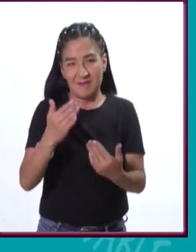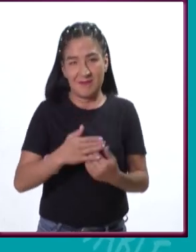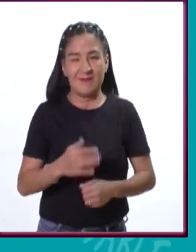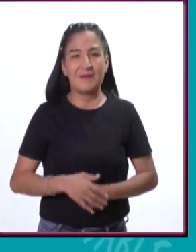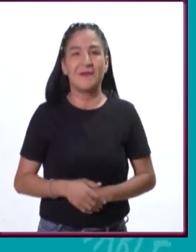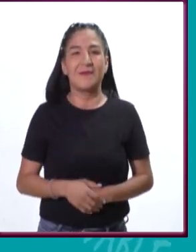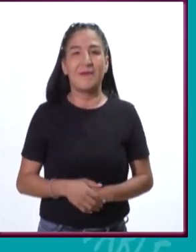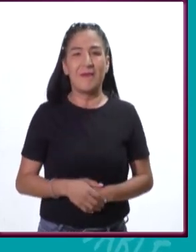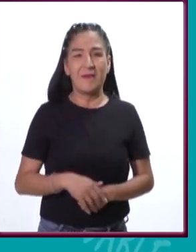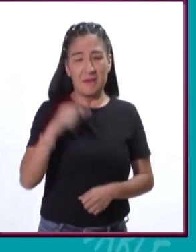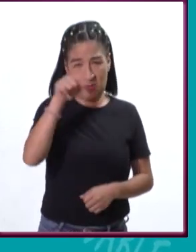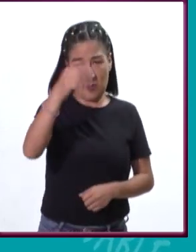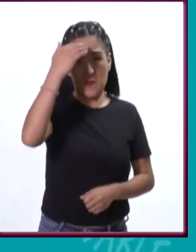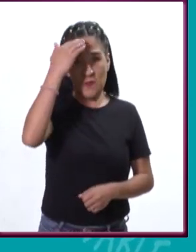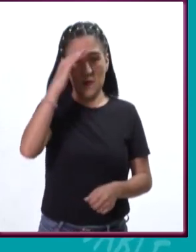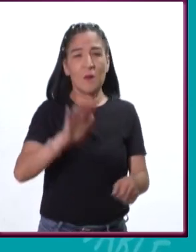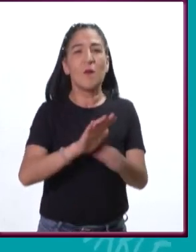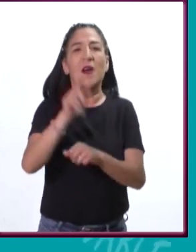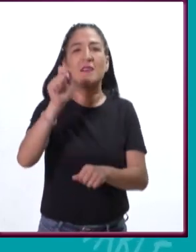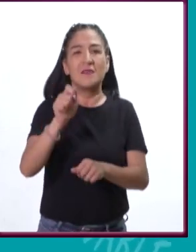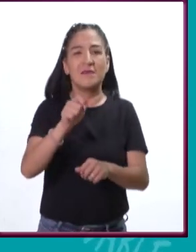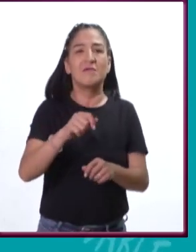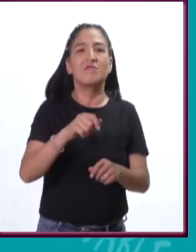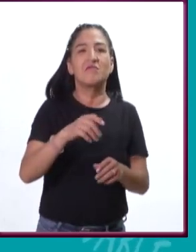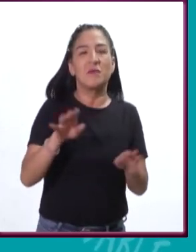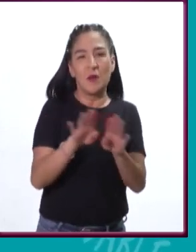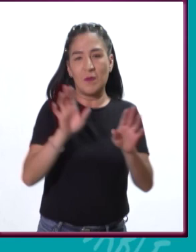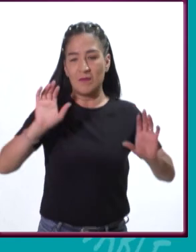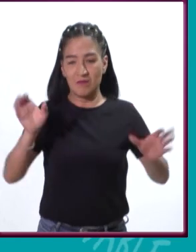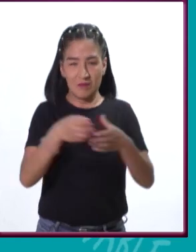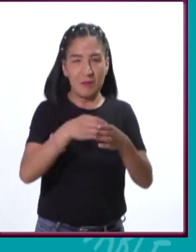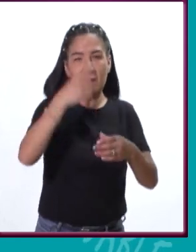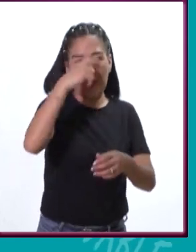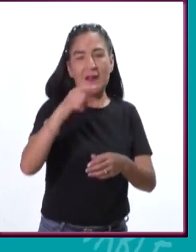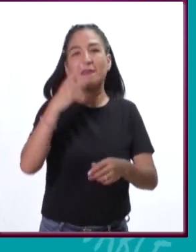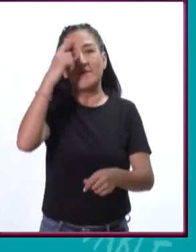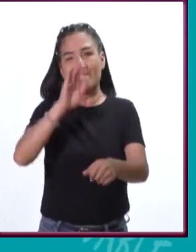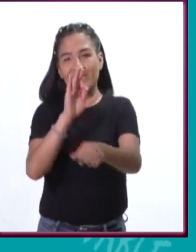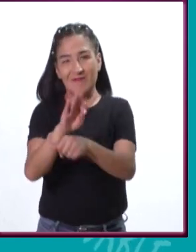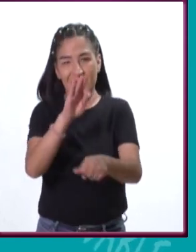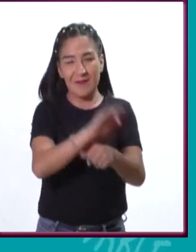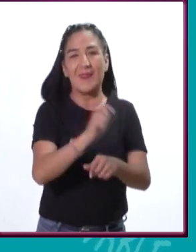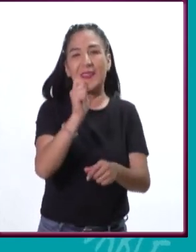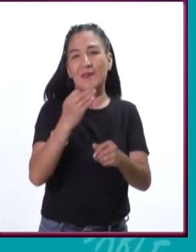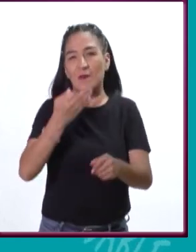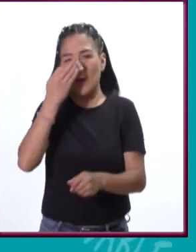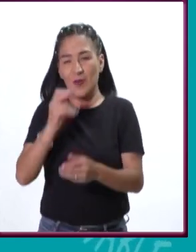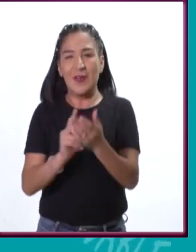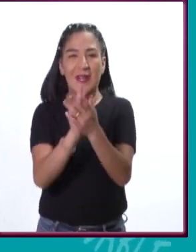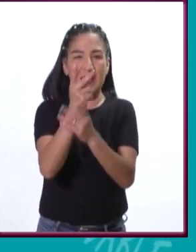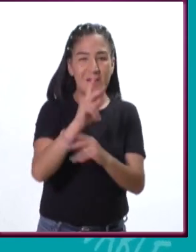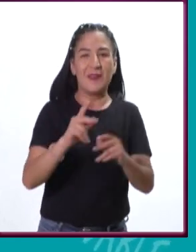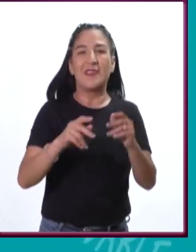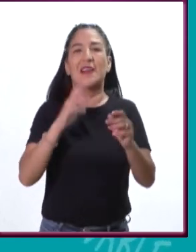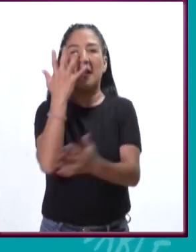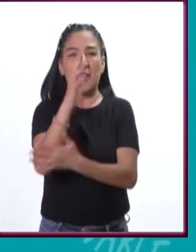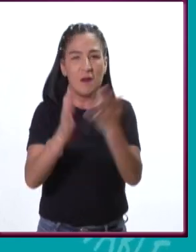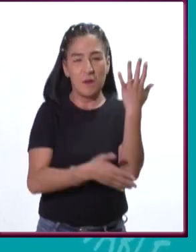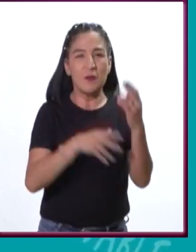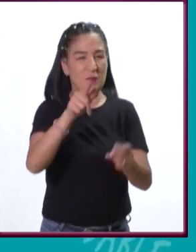endémicos, es decir, que si se desaparecen de ahí, desaparecen del planeta, porque no hay en otro lado.